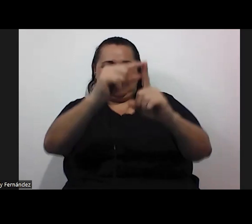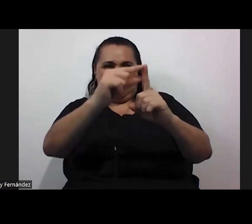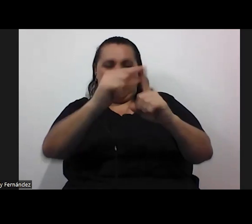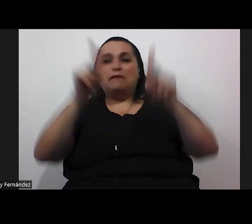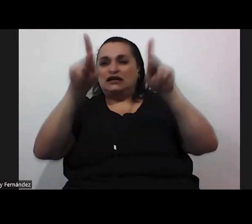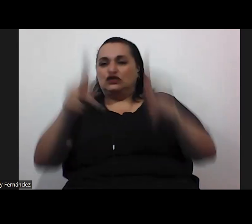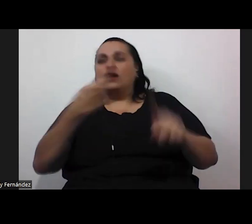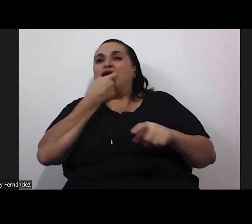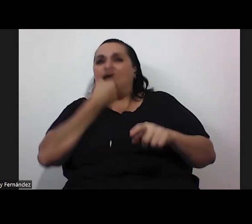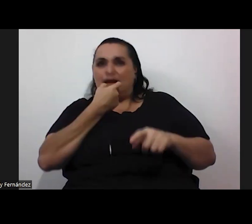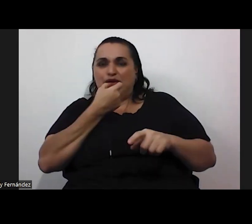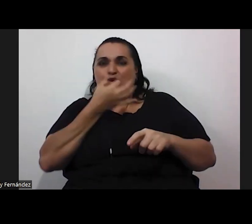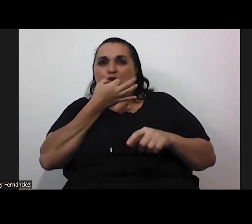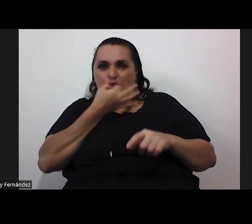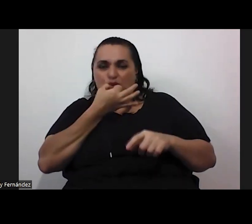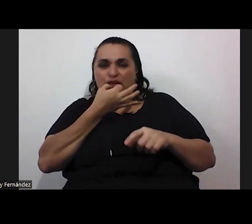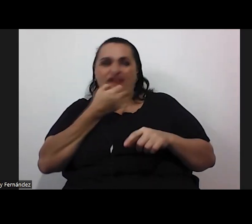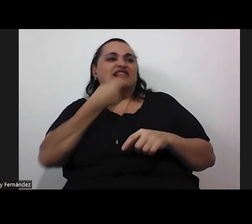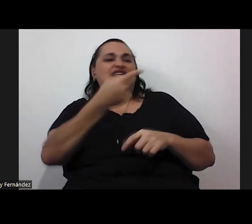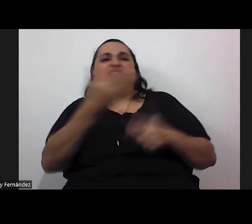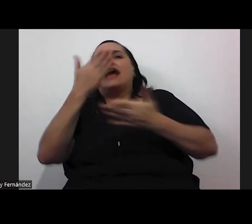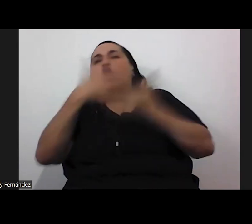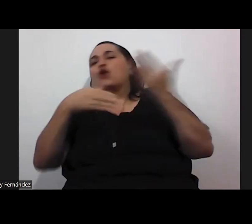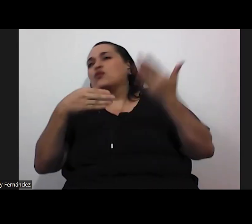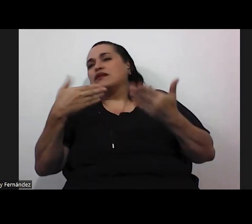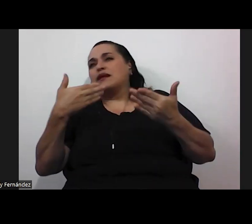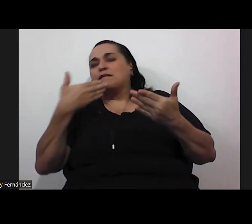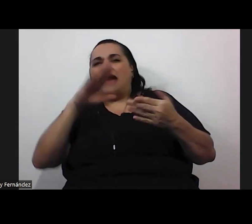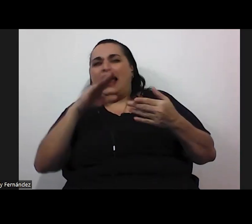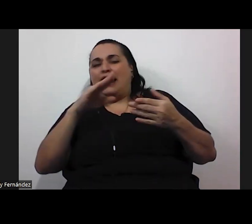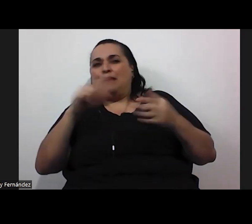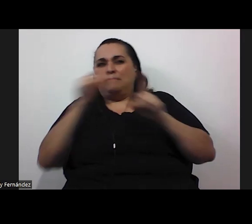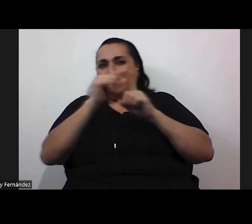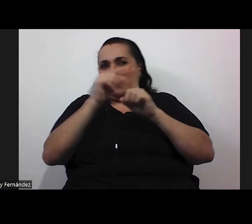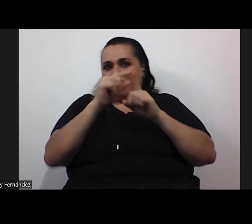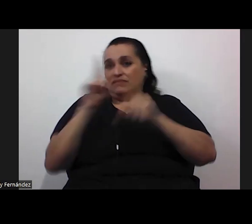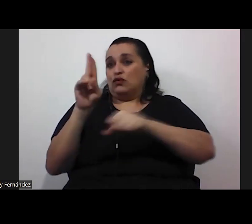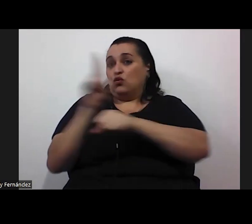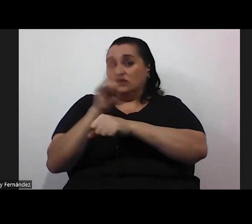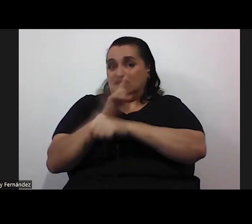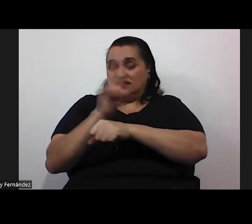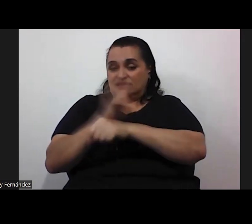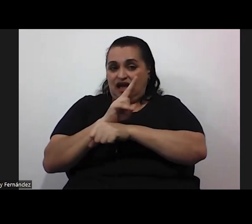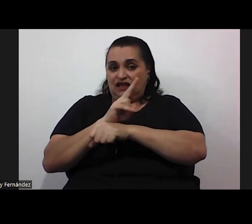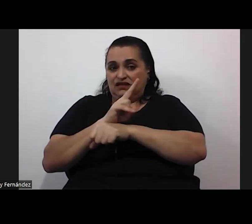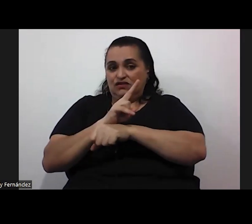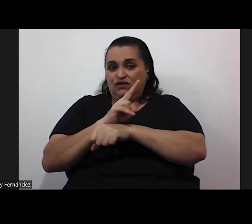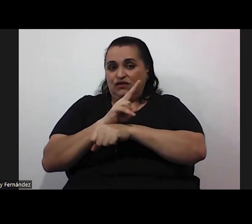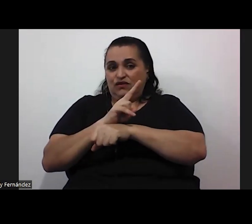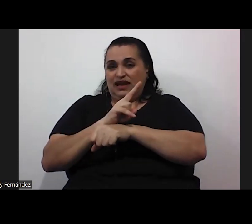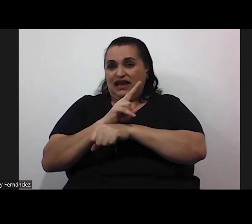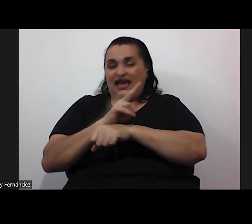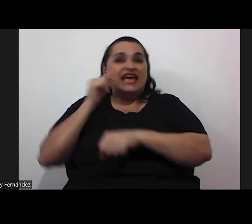árbitro verdad y decirle algún algún término utilizando el género